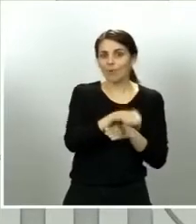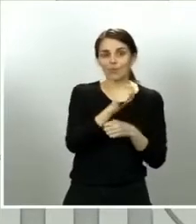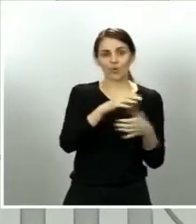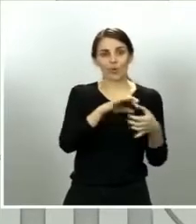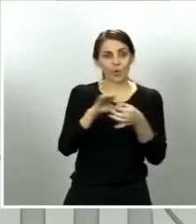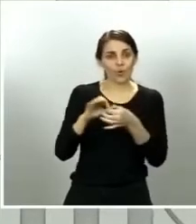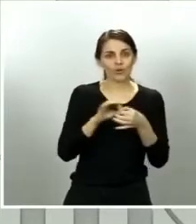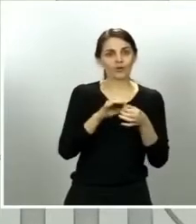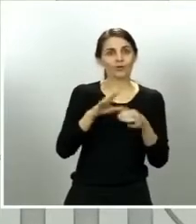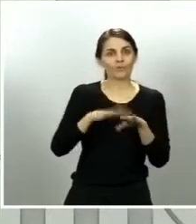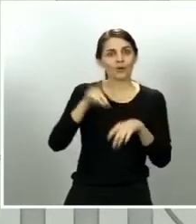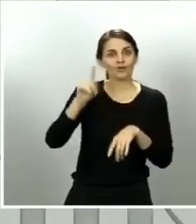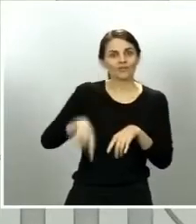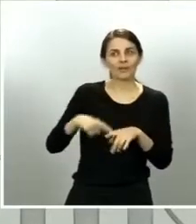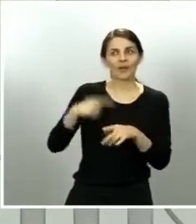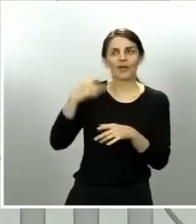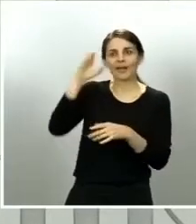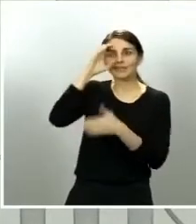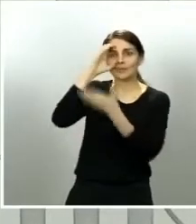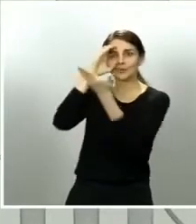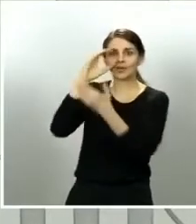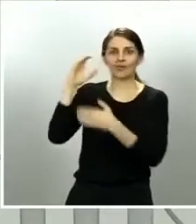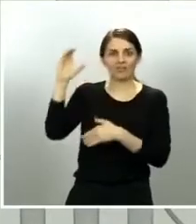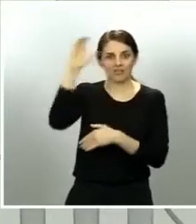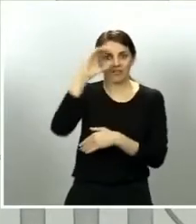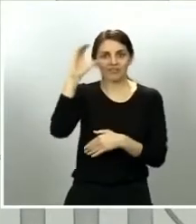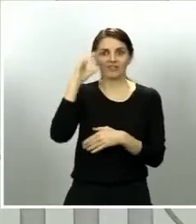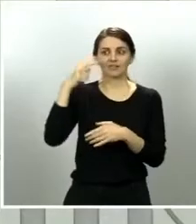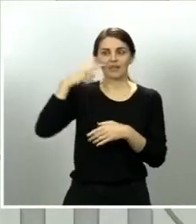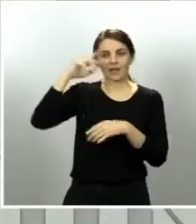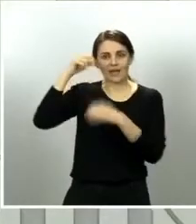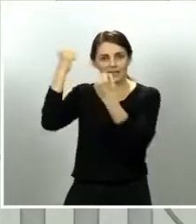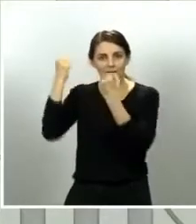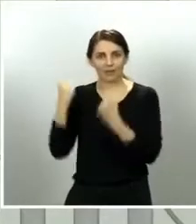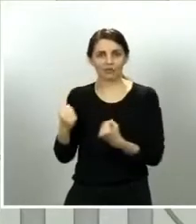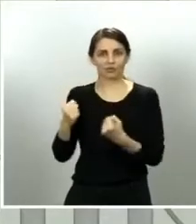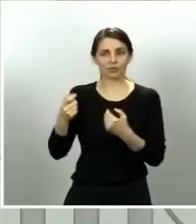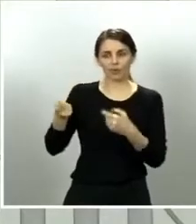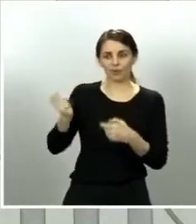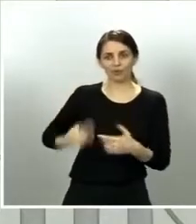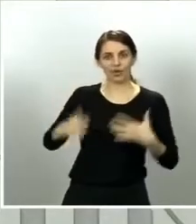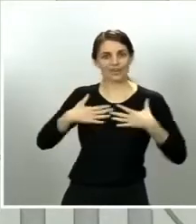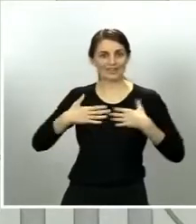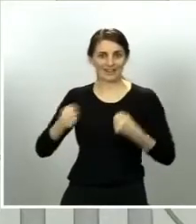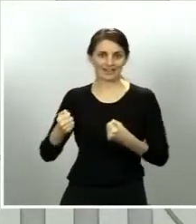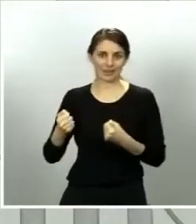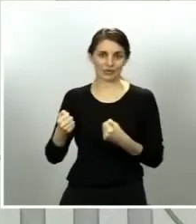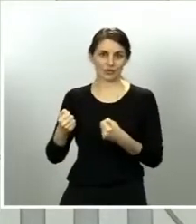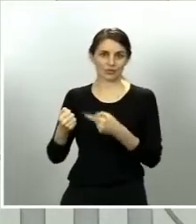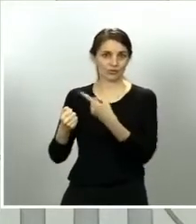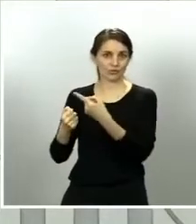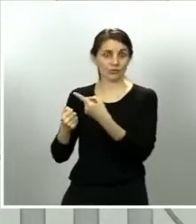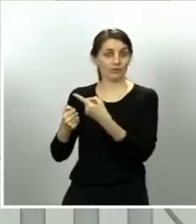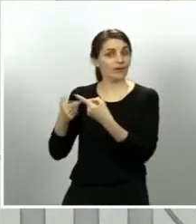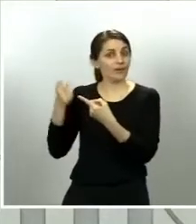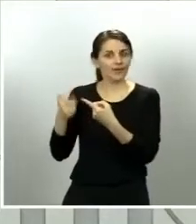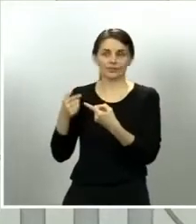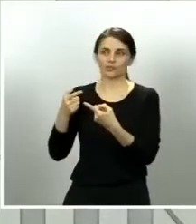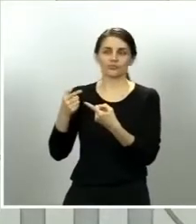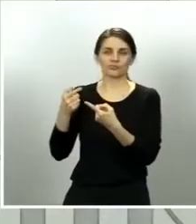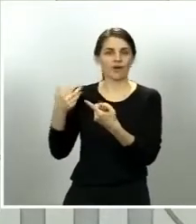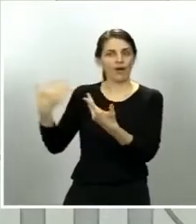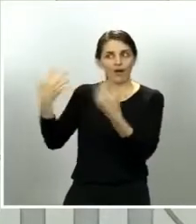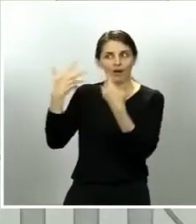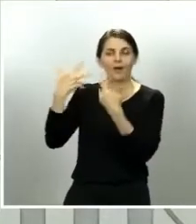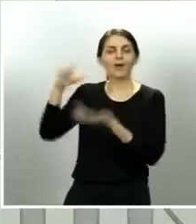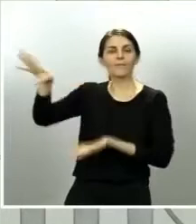de los técnicos, de los epidemiólogos, de los profesionales sanitarios, la única forma de derrotarlo, digo, es a través de la unidad. La unidad